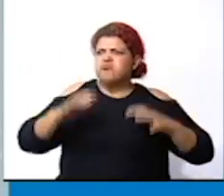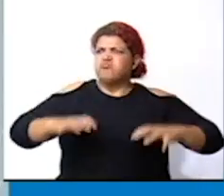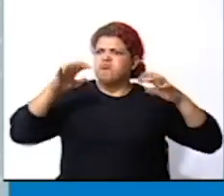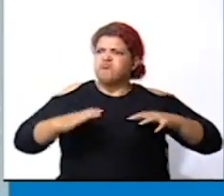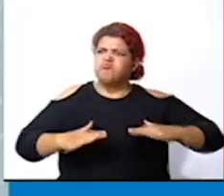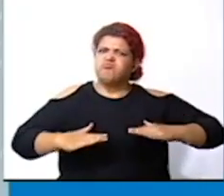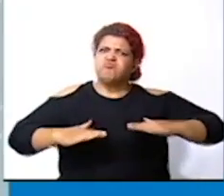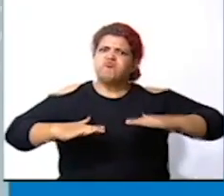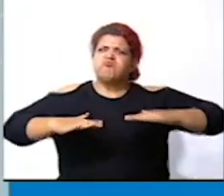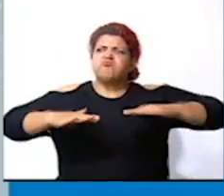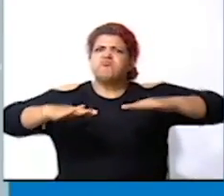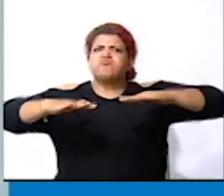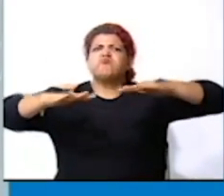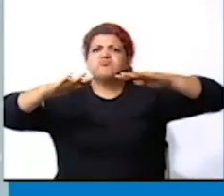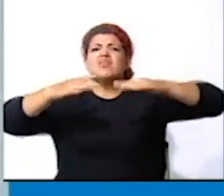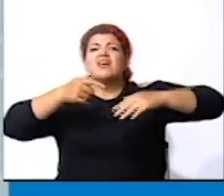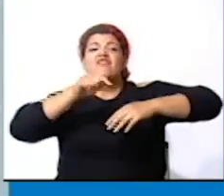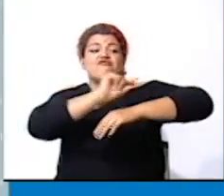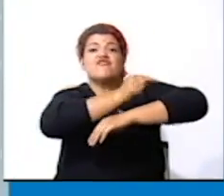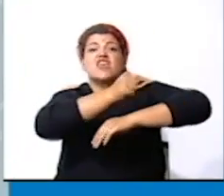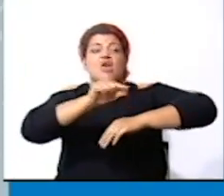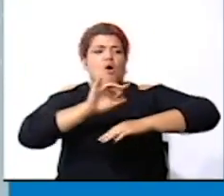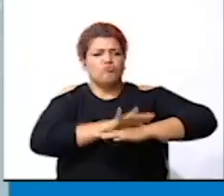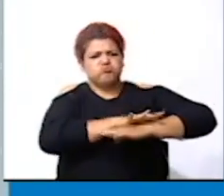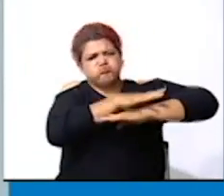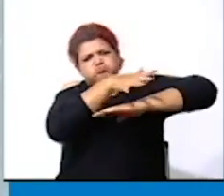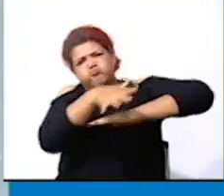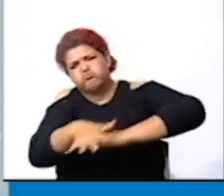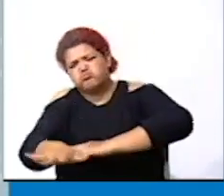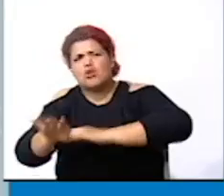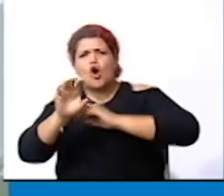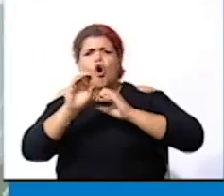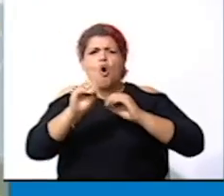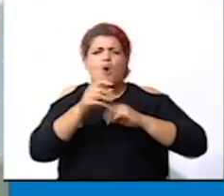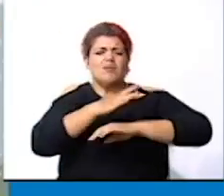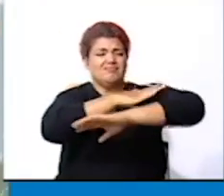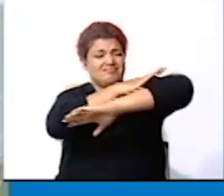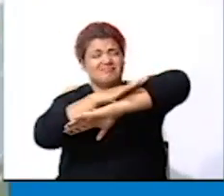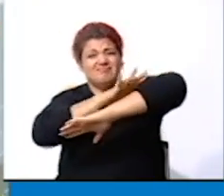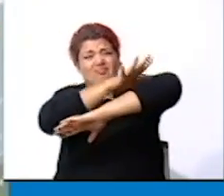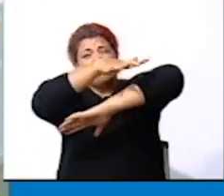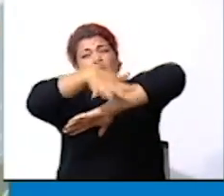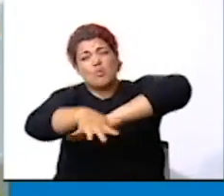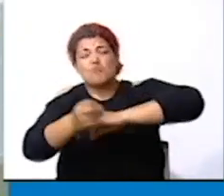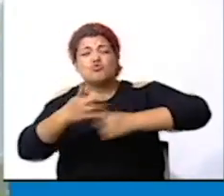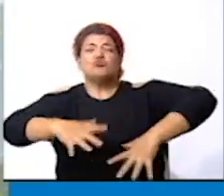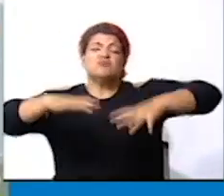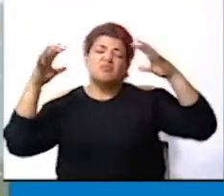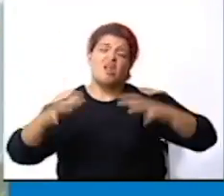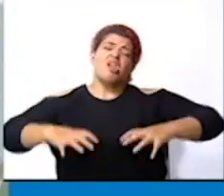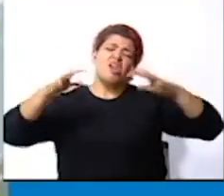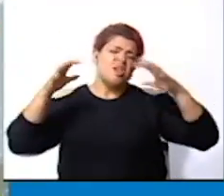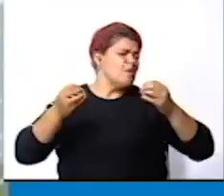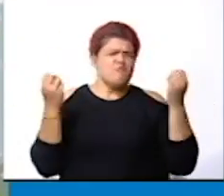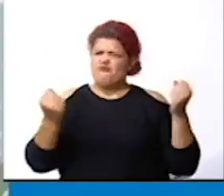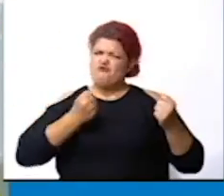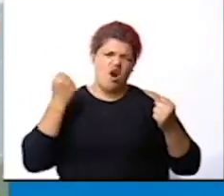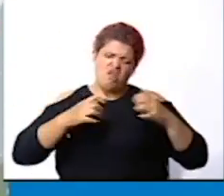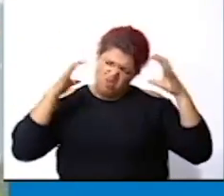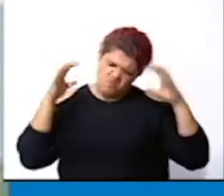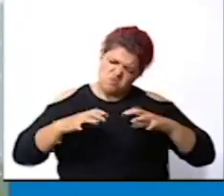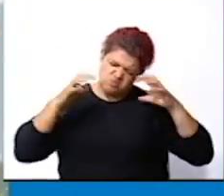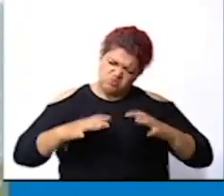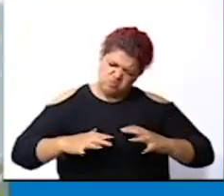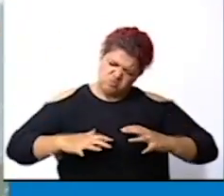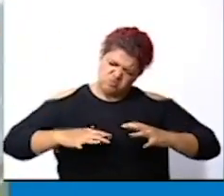como consecuencia de desbordamiento de ríos o inundaciones costeras que son provocadas por lluvias de alta intensidad o